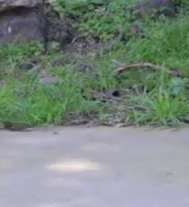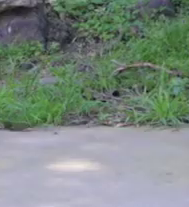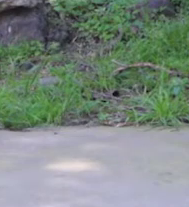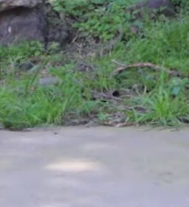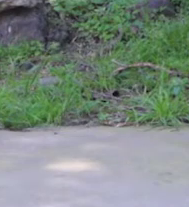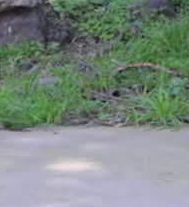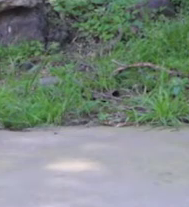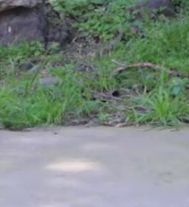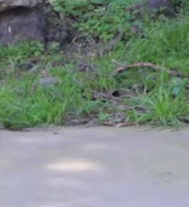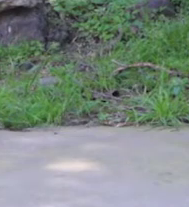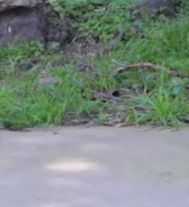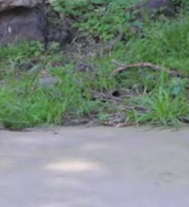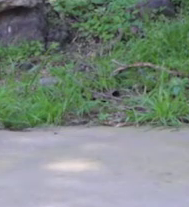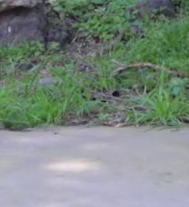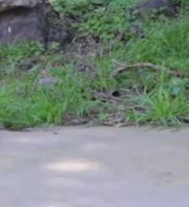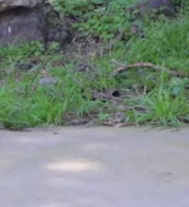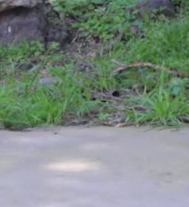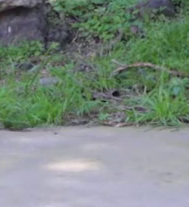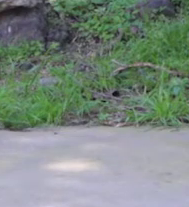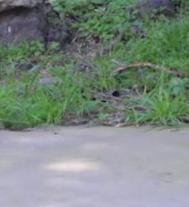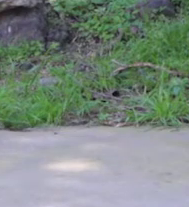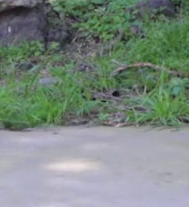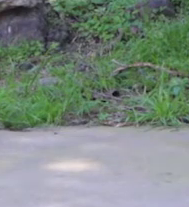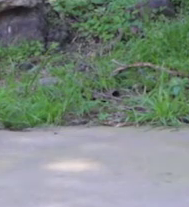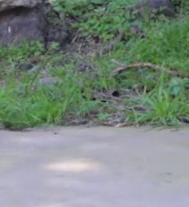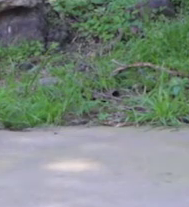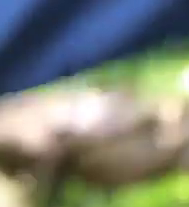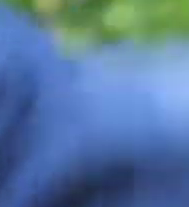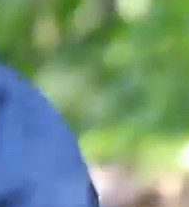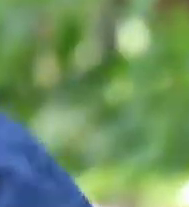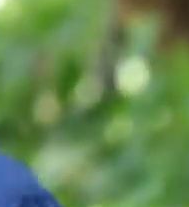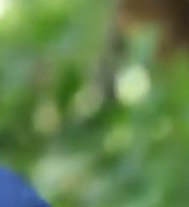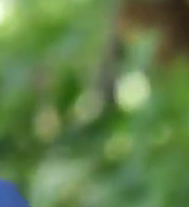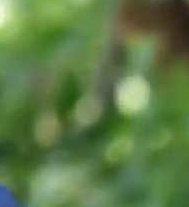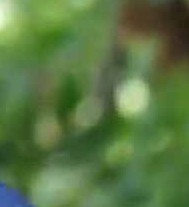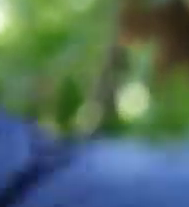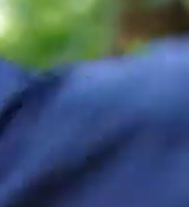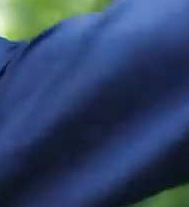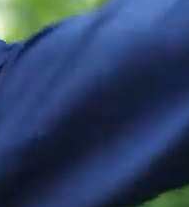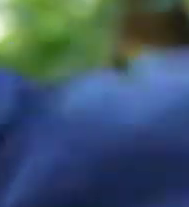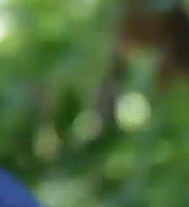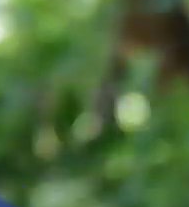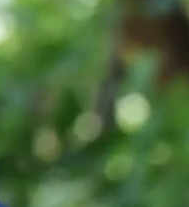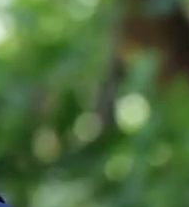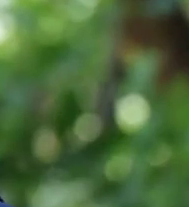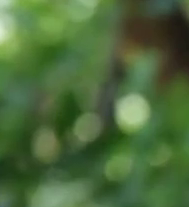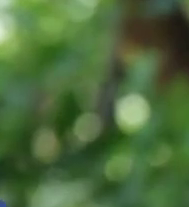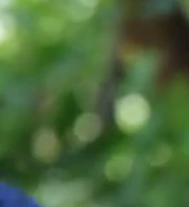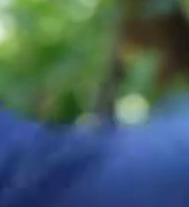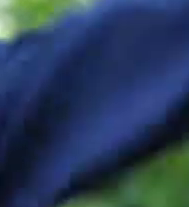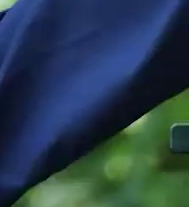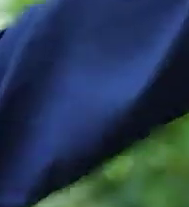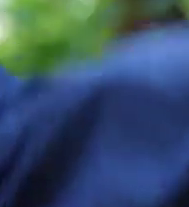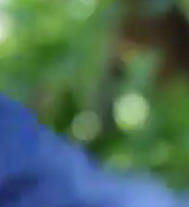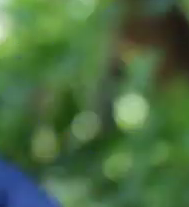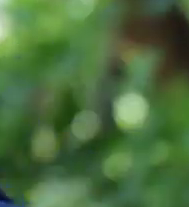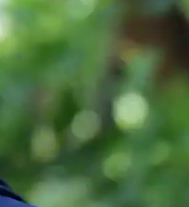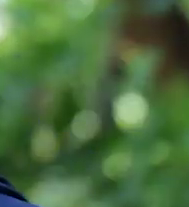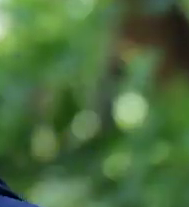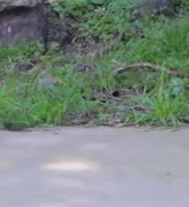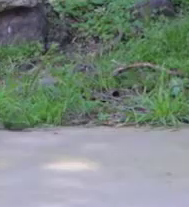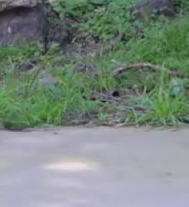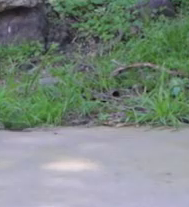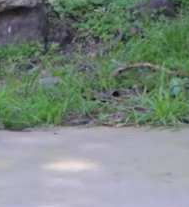Acuérdate de mantener las puntas hacia adentro. Elevación sin flexionar las rodillas. Es importante que no flexiones las rodillas.